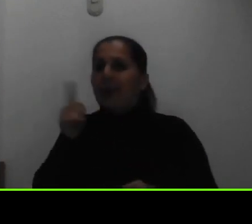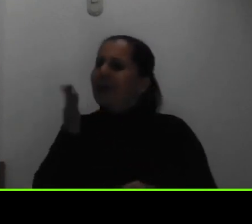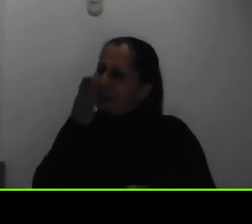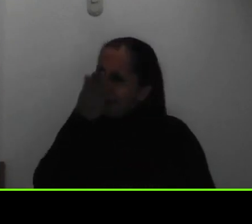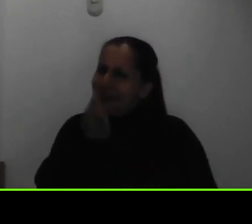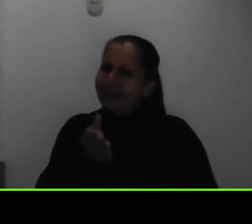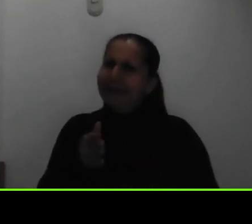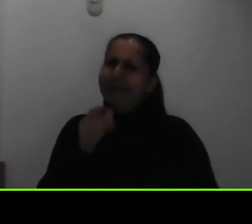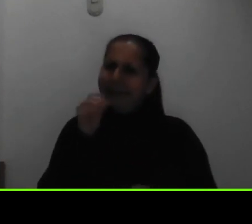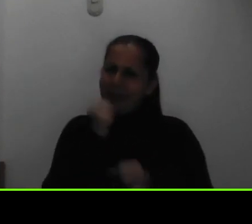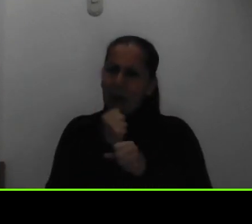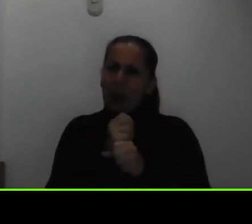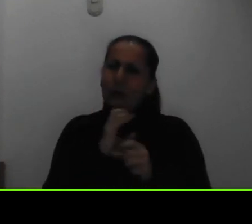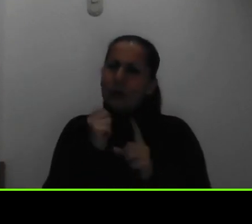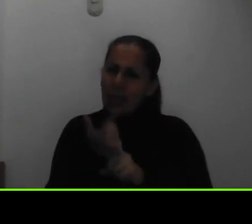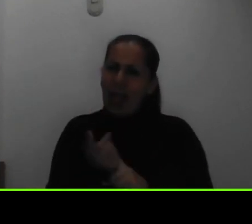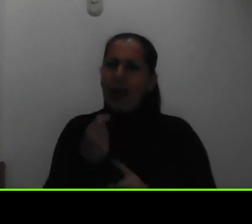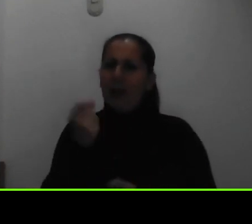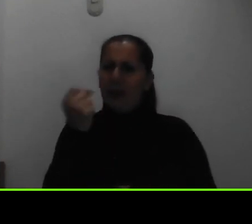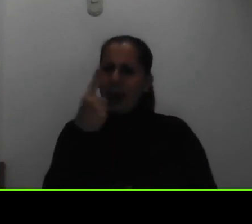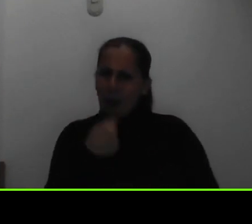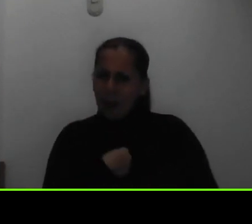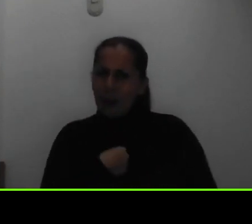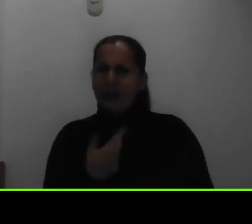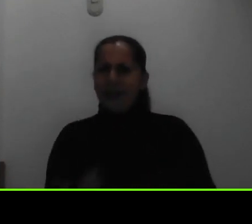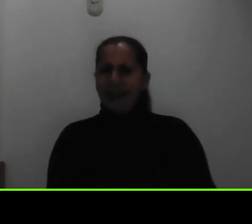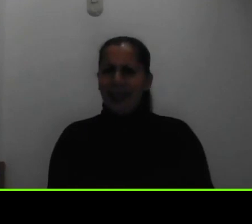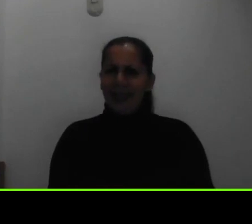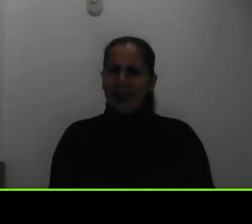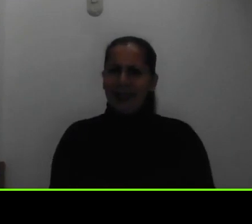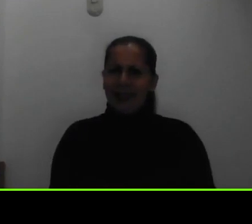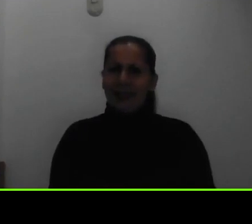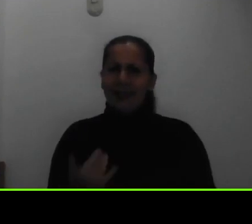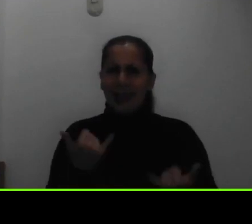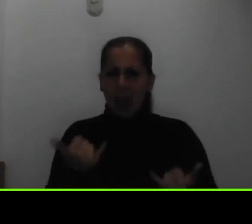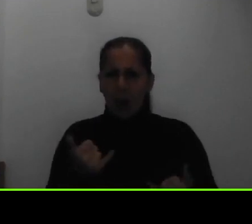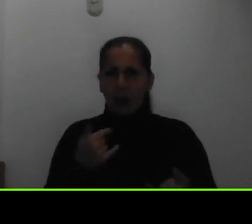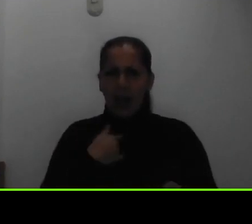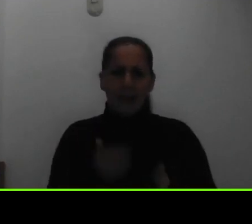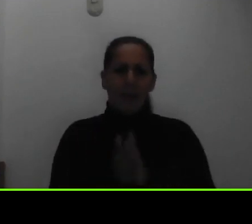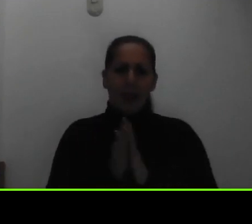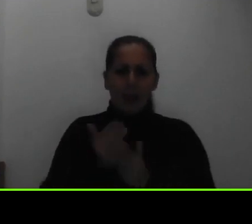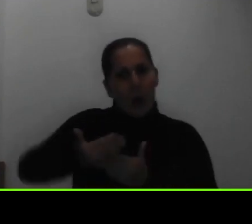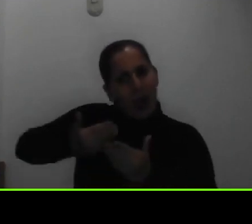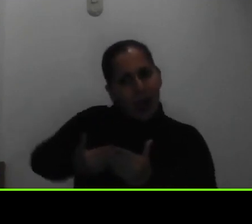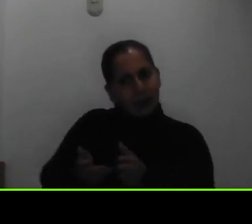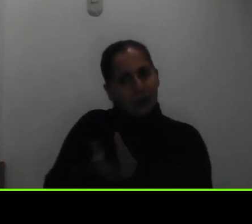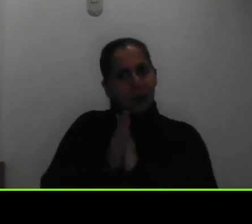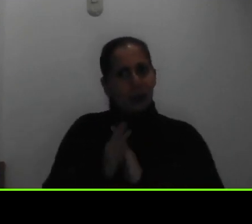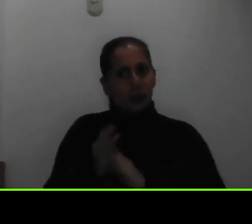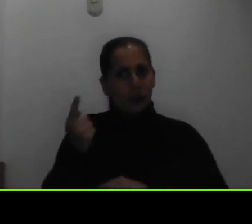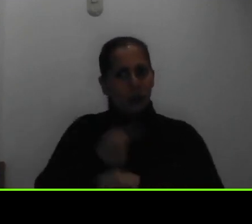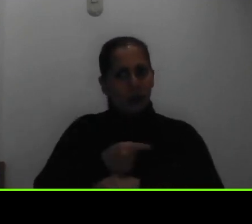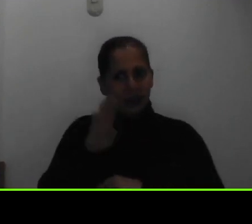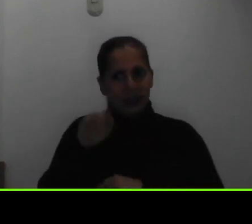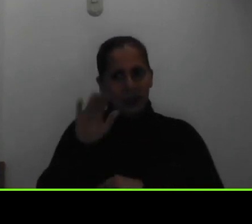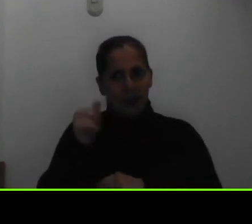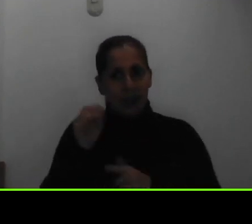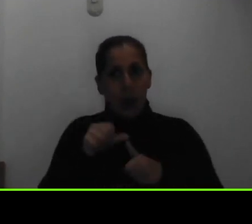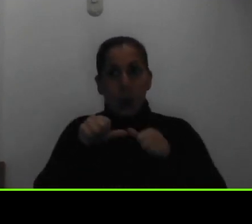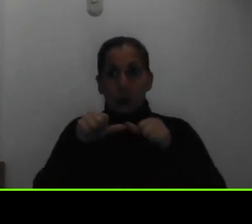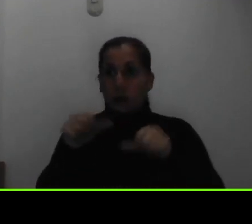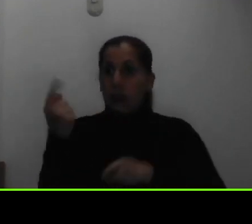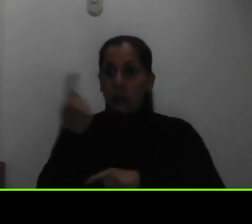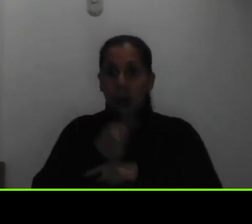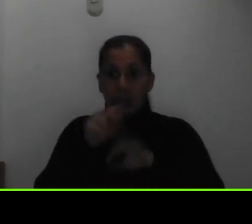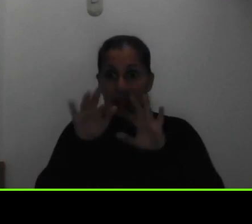social pregunten ojalá en estos días que todavía tenemos de previo a la solicitud de beca y si no durante el llenado nos pueden hacer